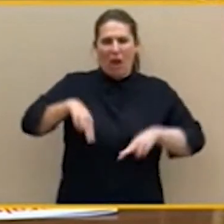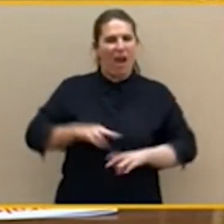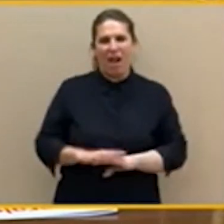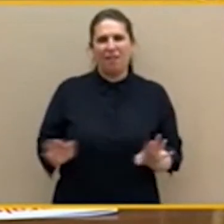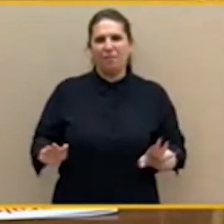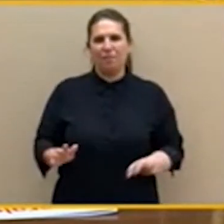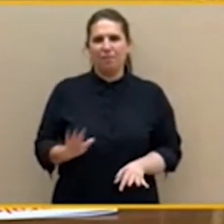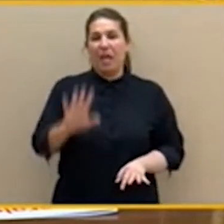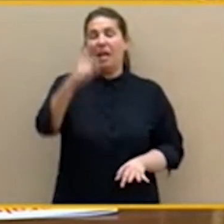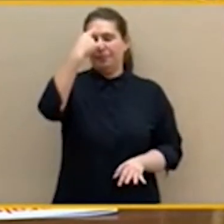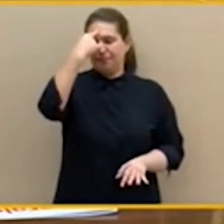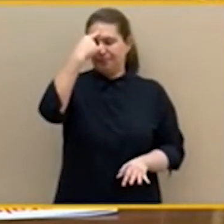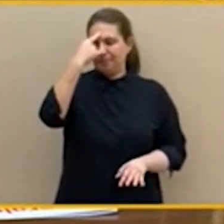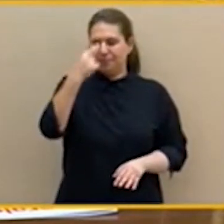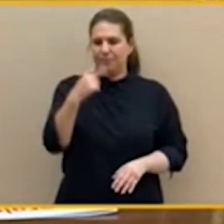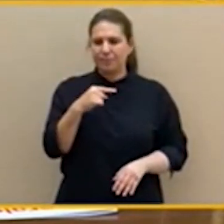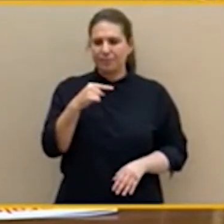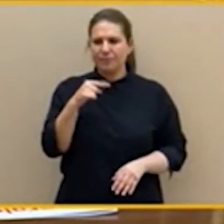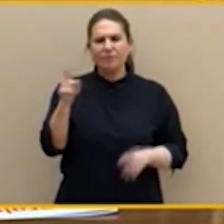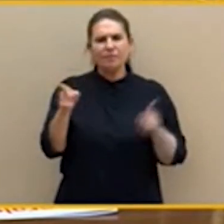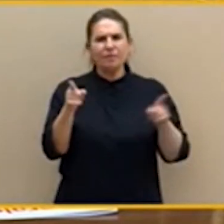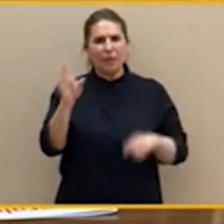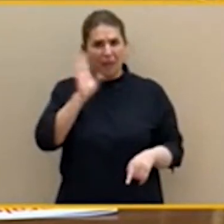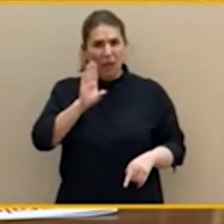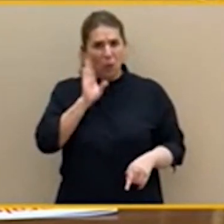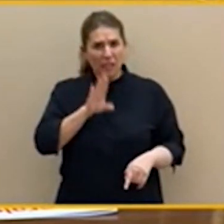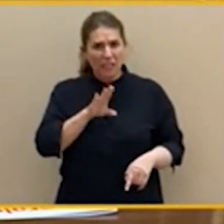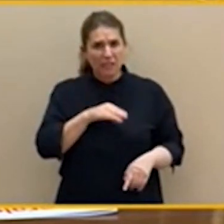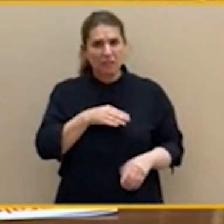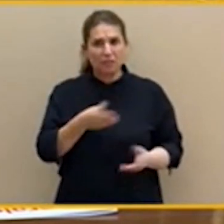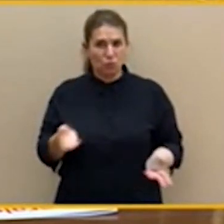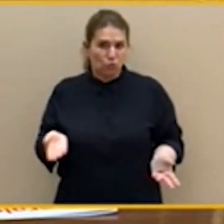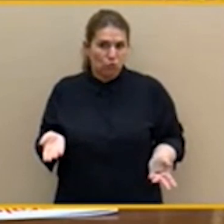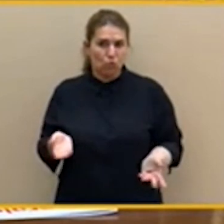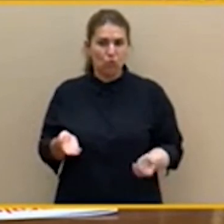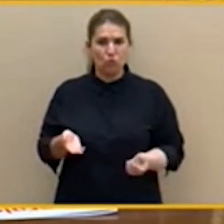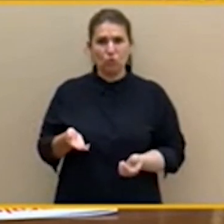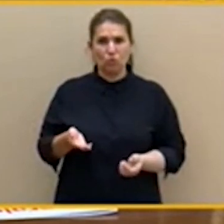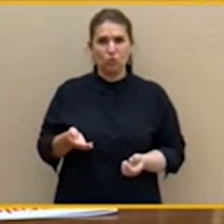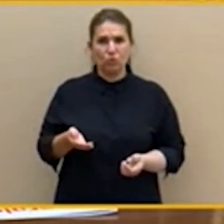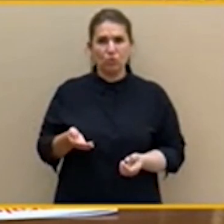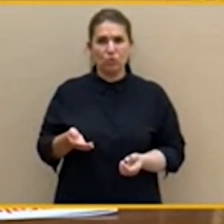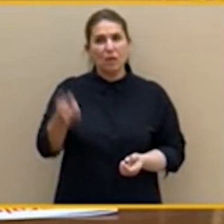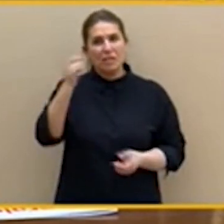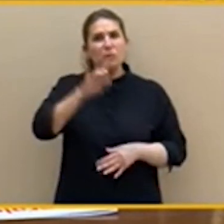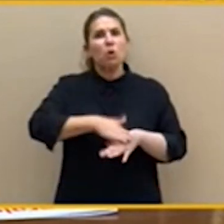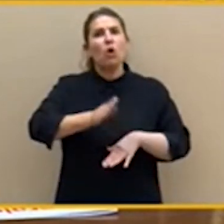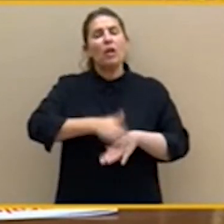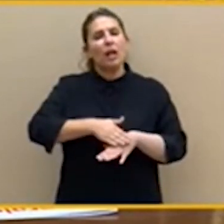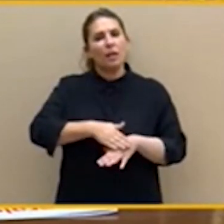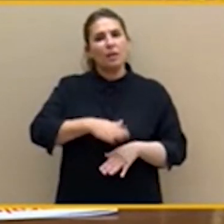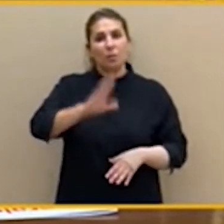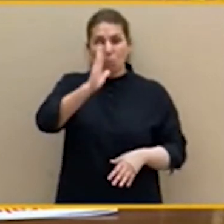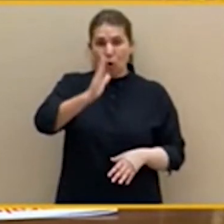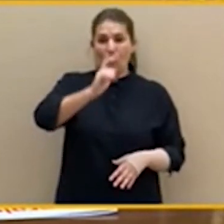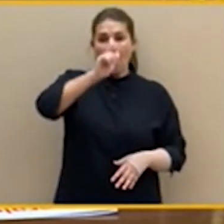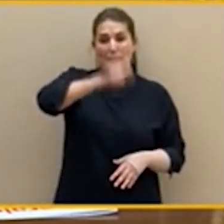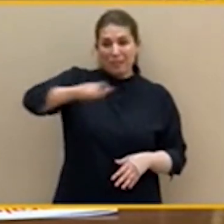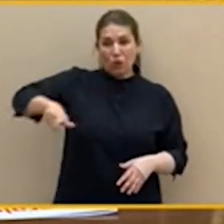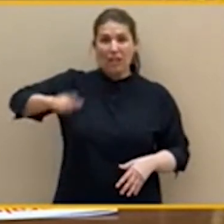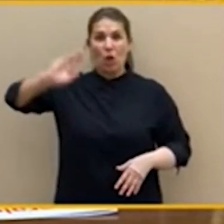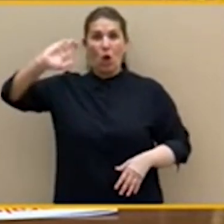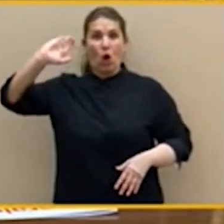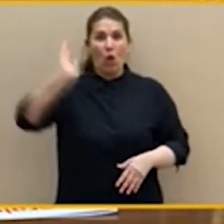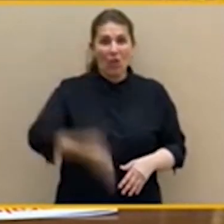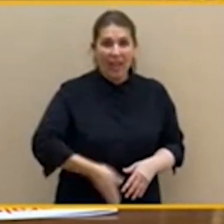son delincuentes. ¿Y sabe por qué? Porque las personas condenadas por delitos en sentencia firme son delincuentes.